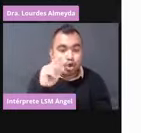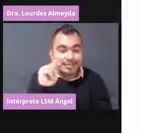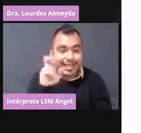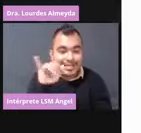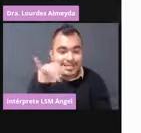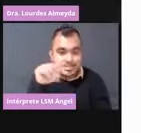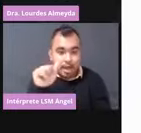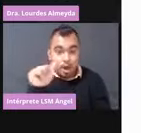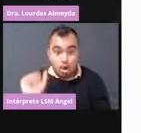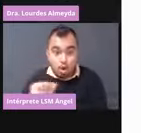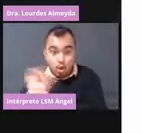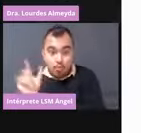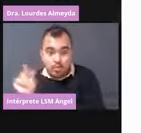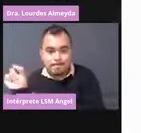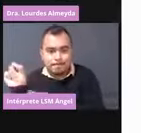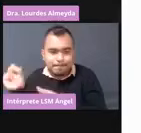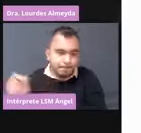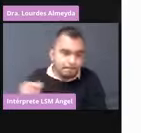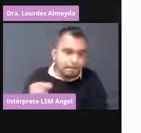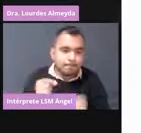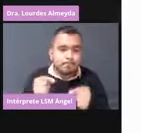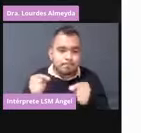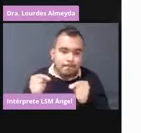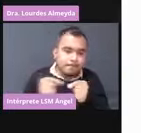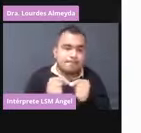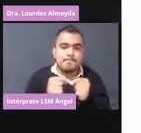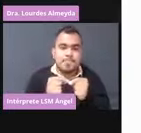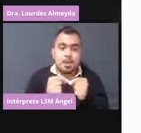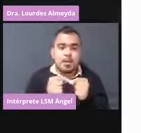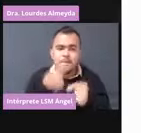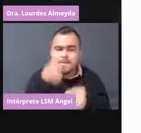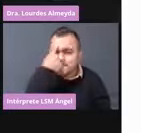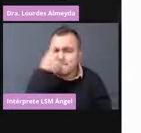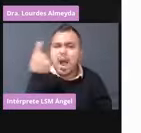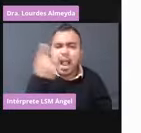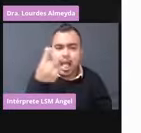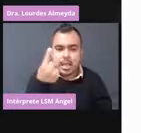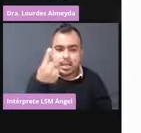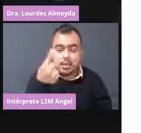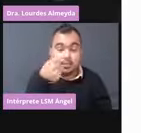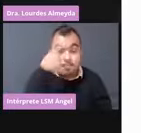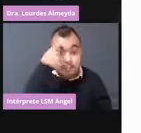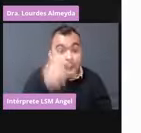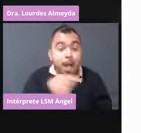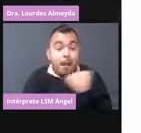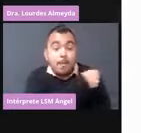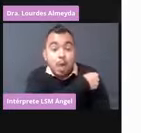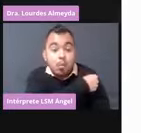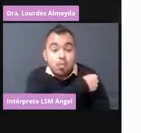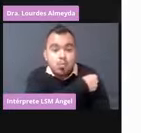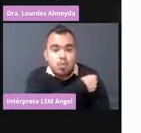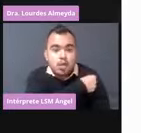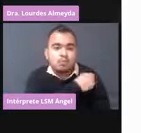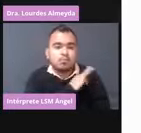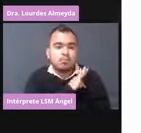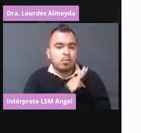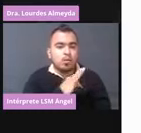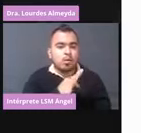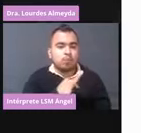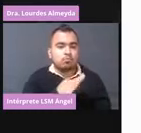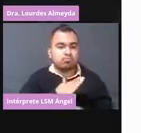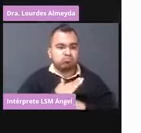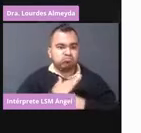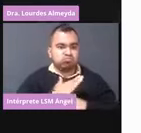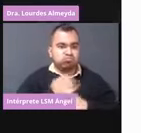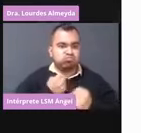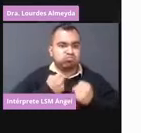Y esto se hace para que las vacunas mejoren su potencial de protección.